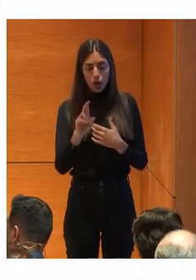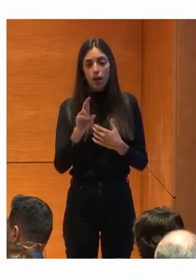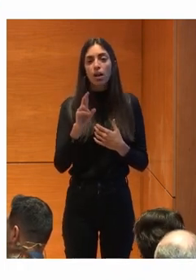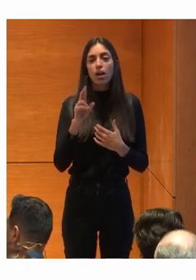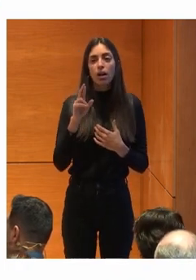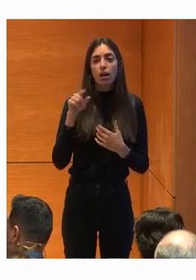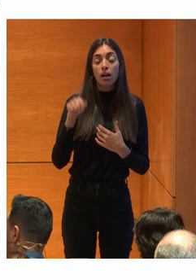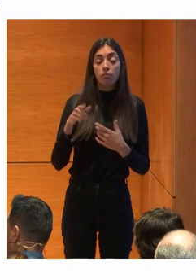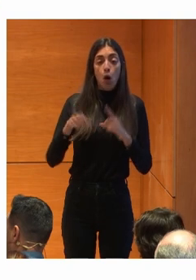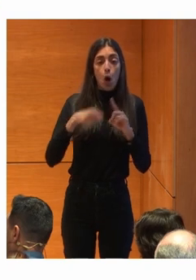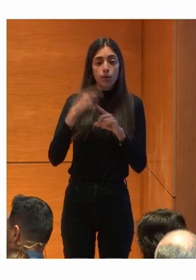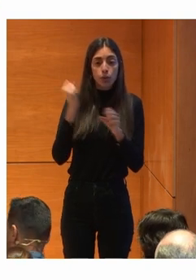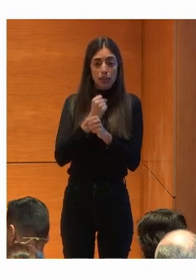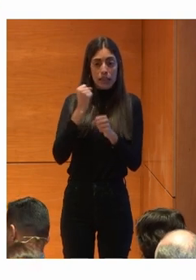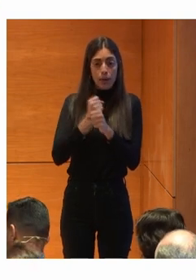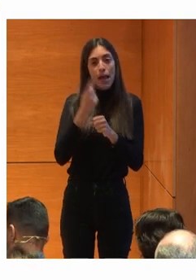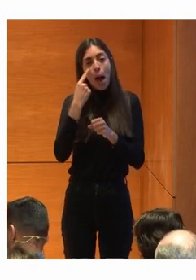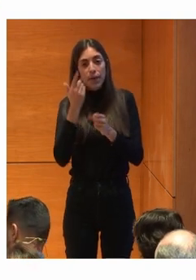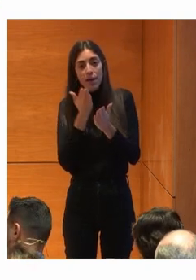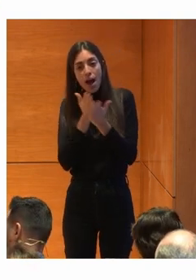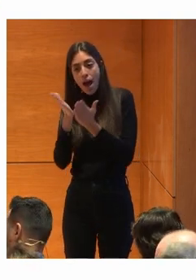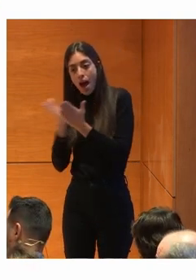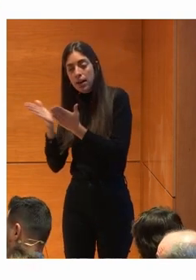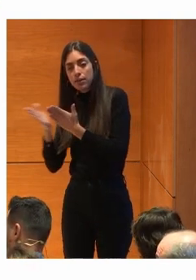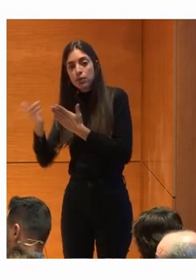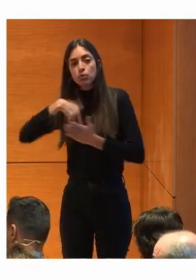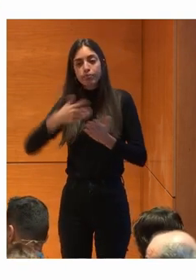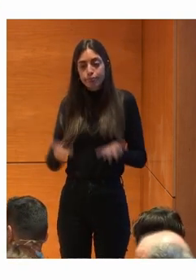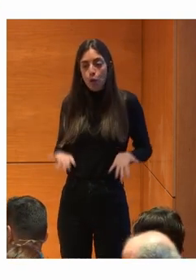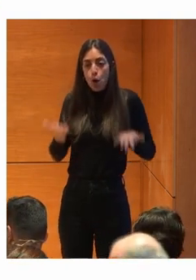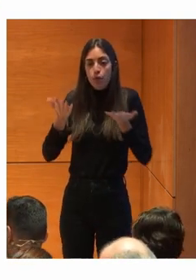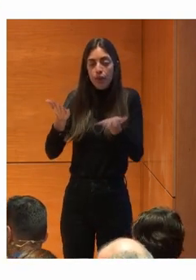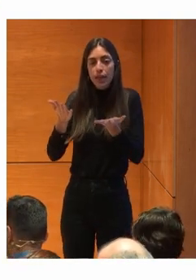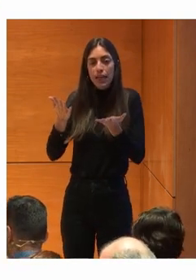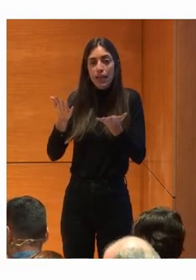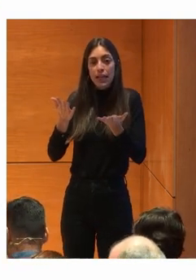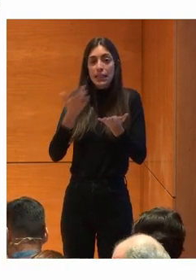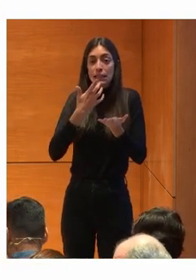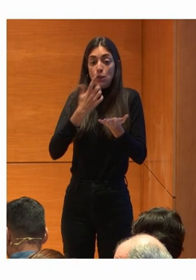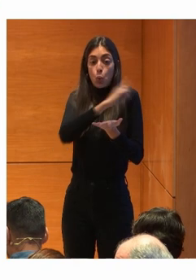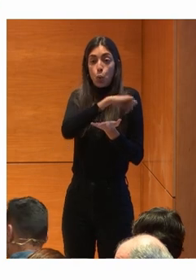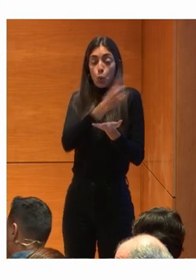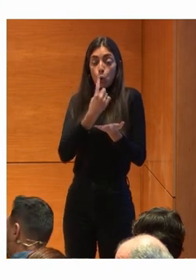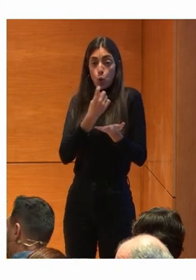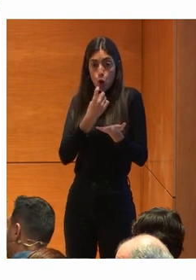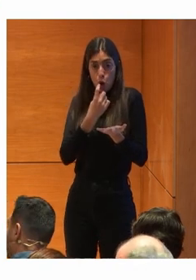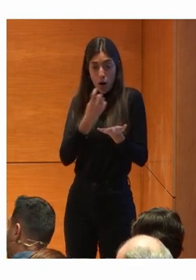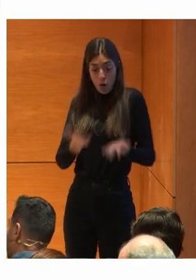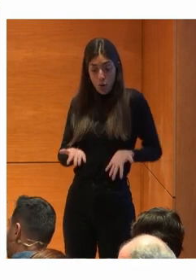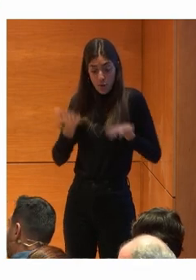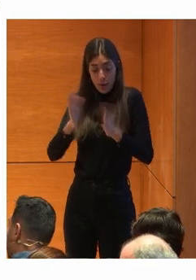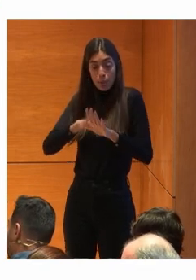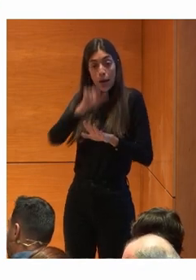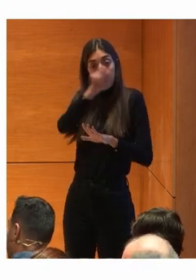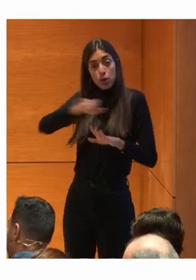trabajar Viendo alternativas Que podía ofrecer De cara A lo que son Los servicios Que daba la curroja A las personas Que estaban